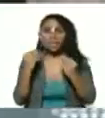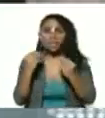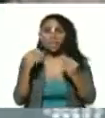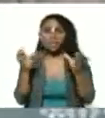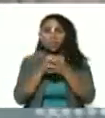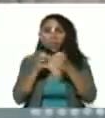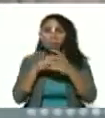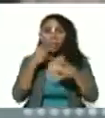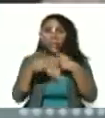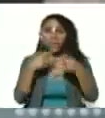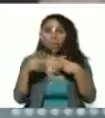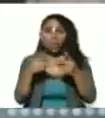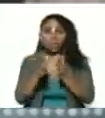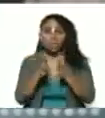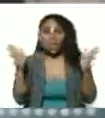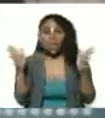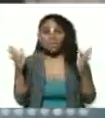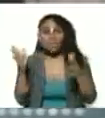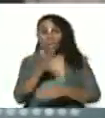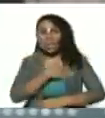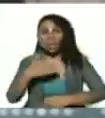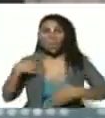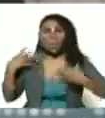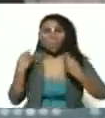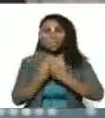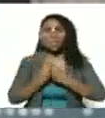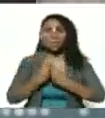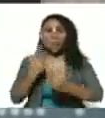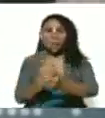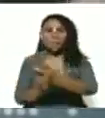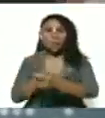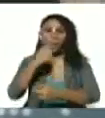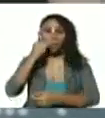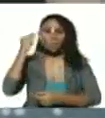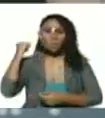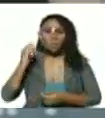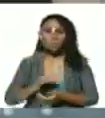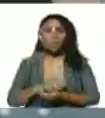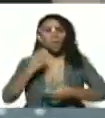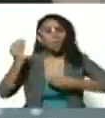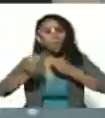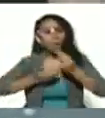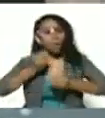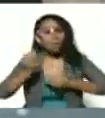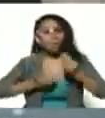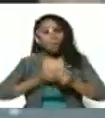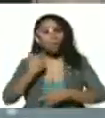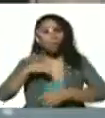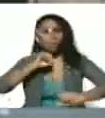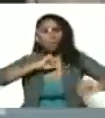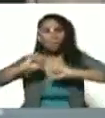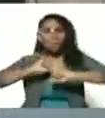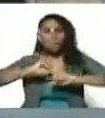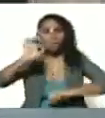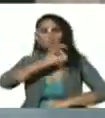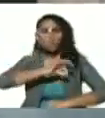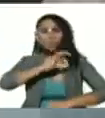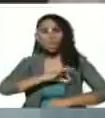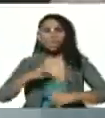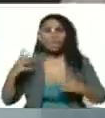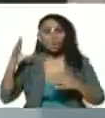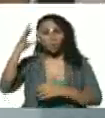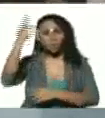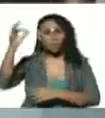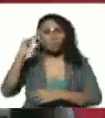políticos del gran polo patriótico, queridos compañeros y hermanas, como de los movimientos sociales, del Congreso